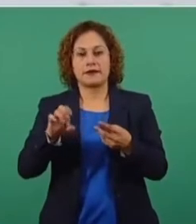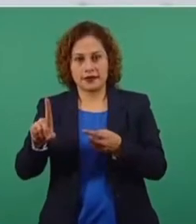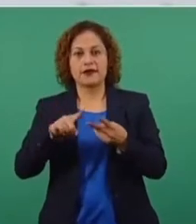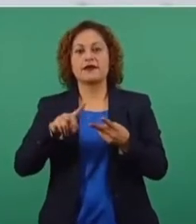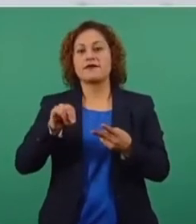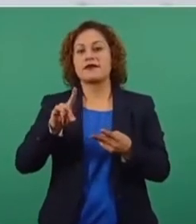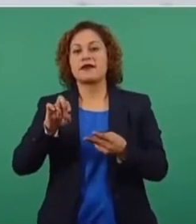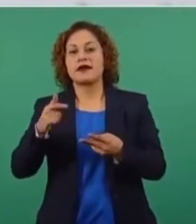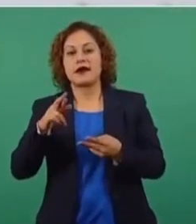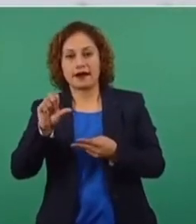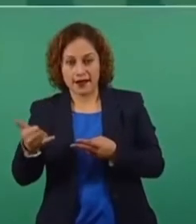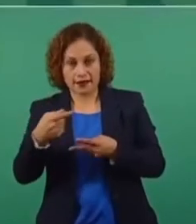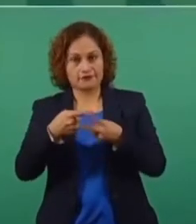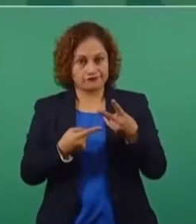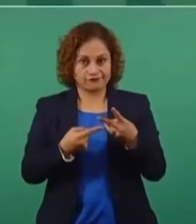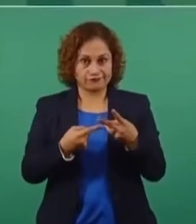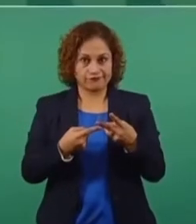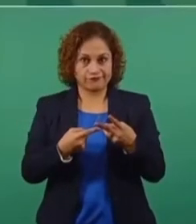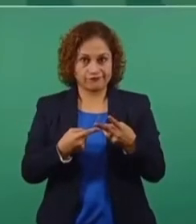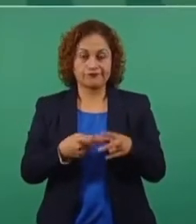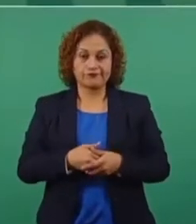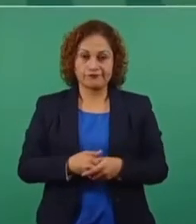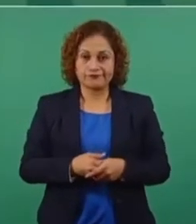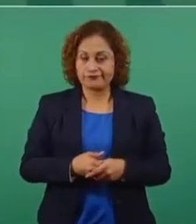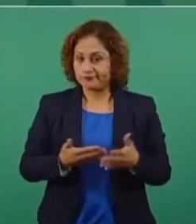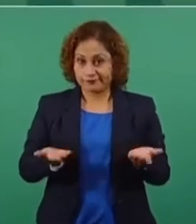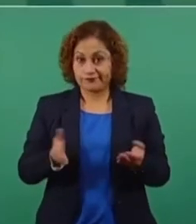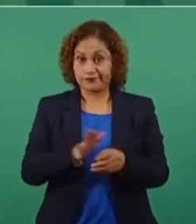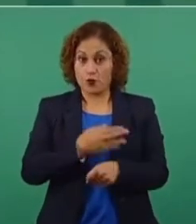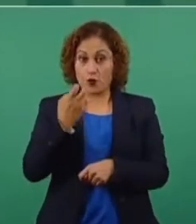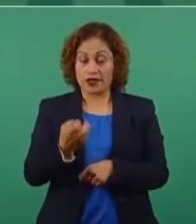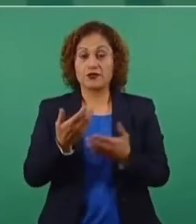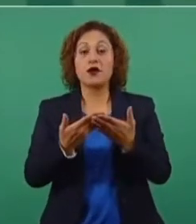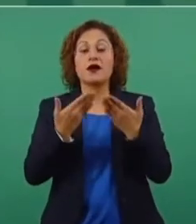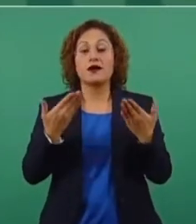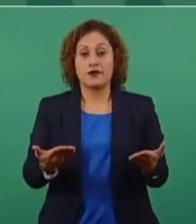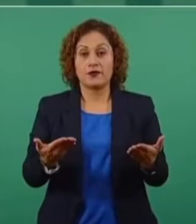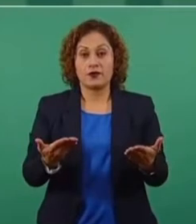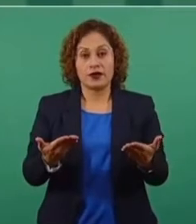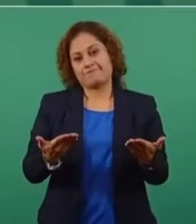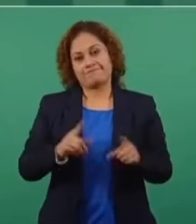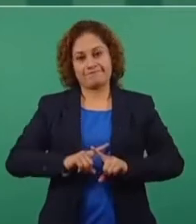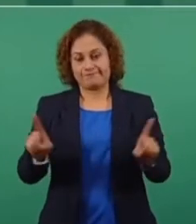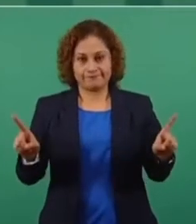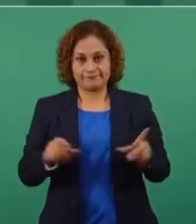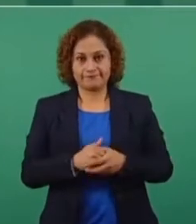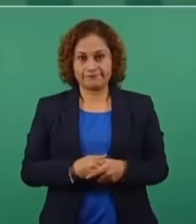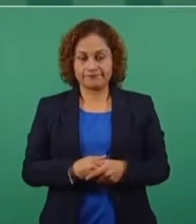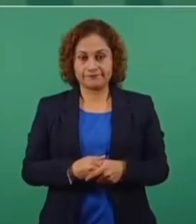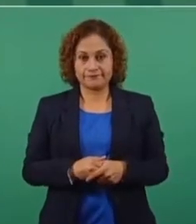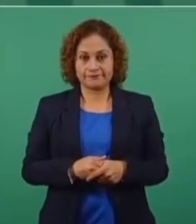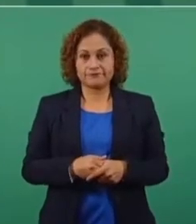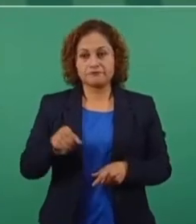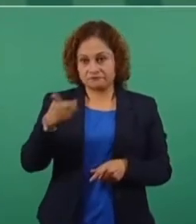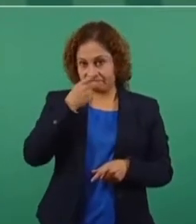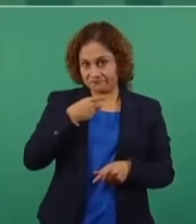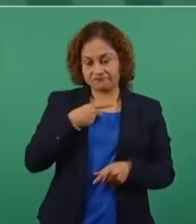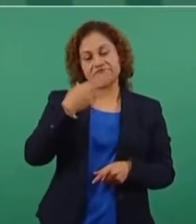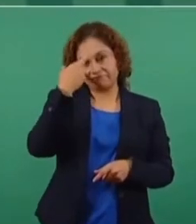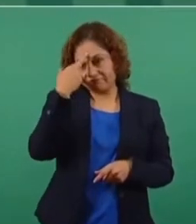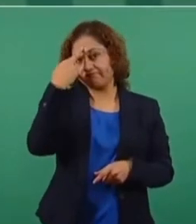Entonces, ahora ya no es lo mismo. Tienes razón,